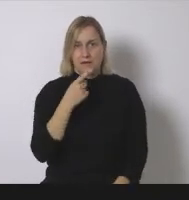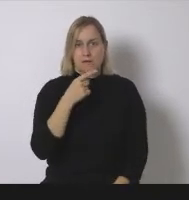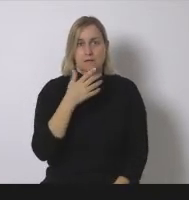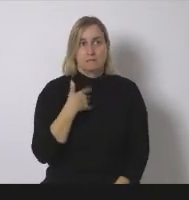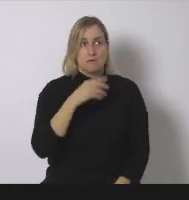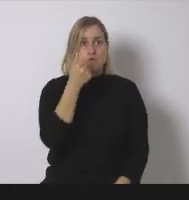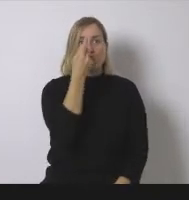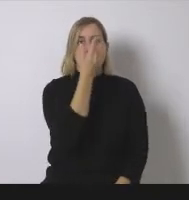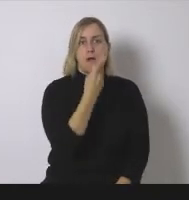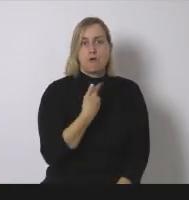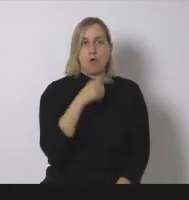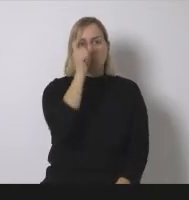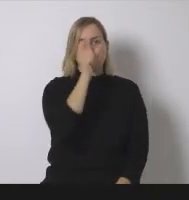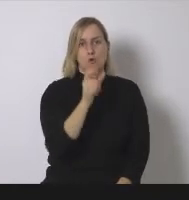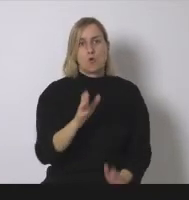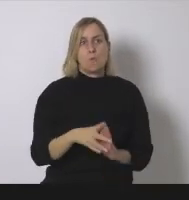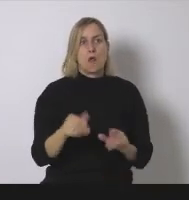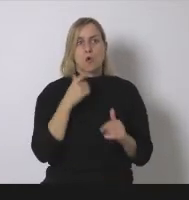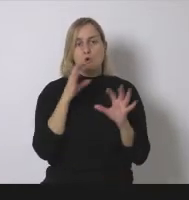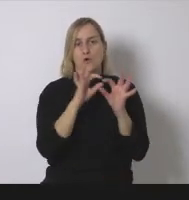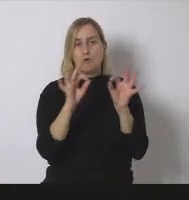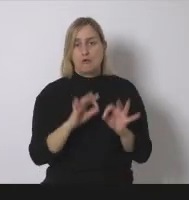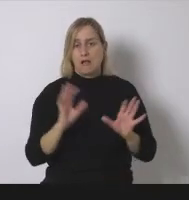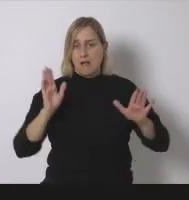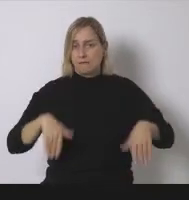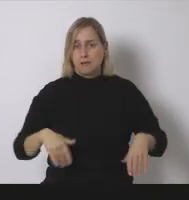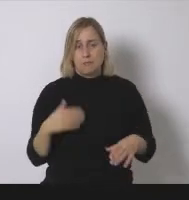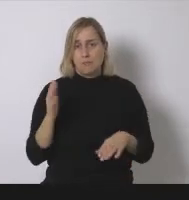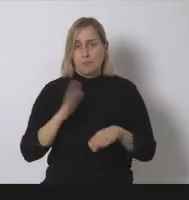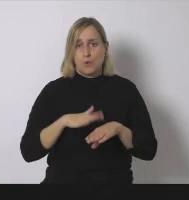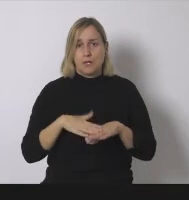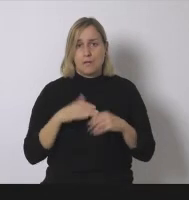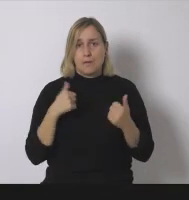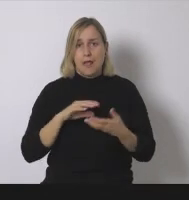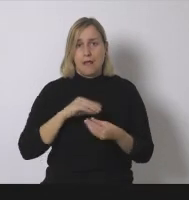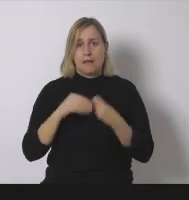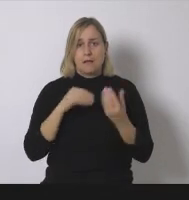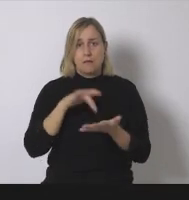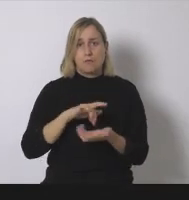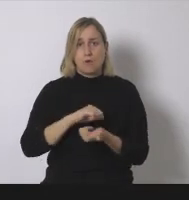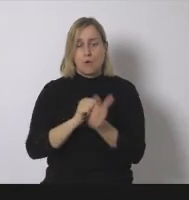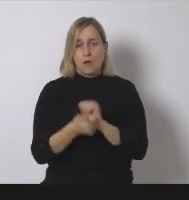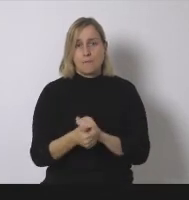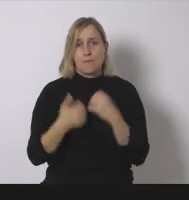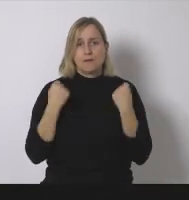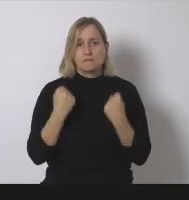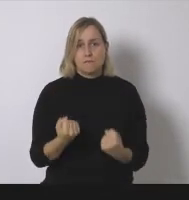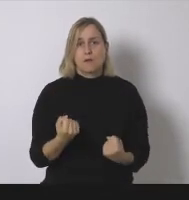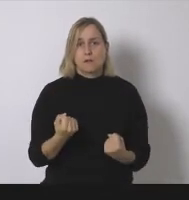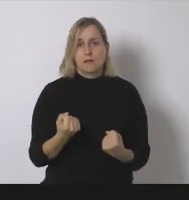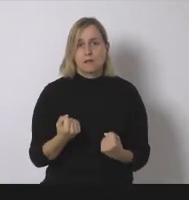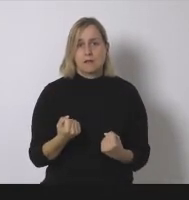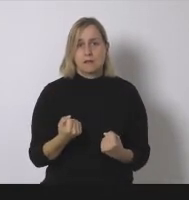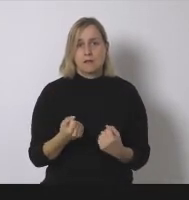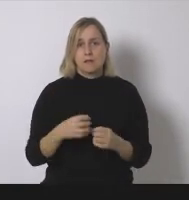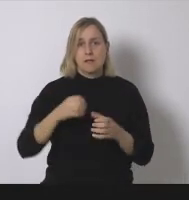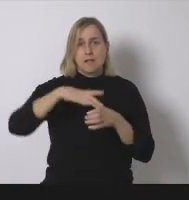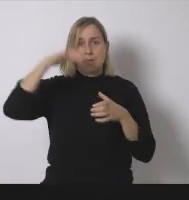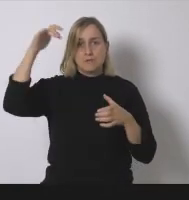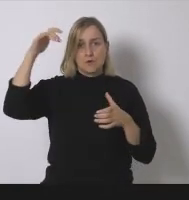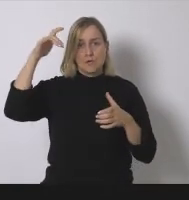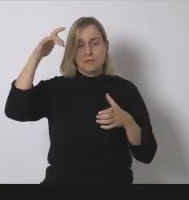para hacer un cambio más fuerte y reducir las emisiones del sistema eléctrico haría falta